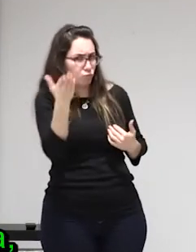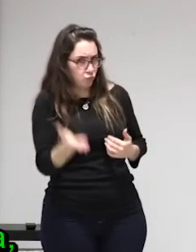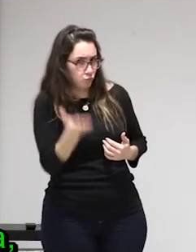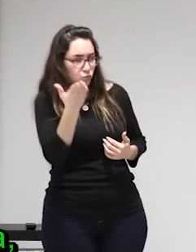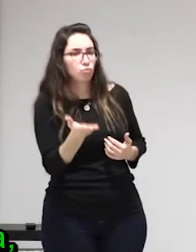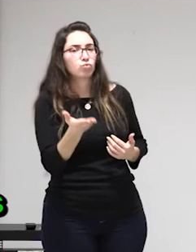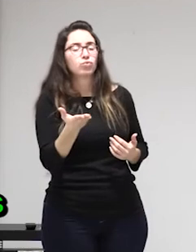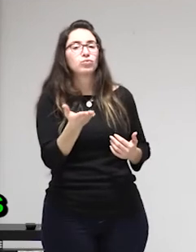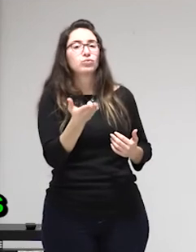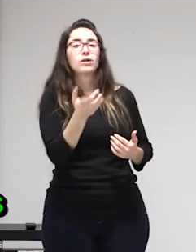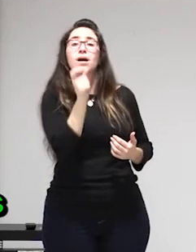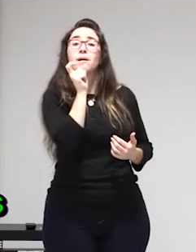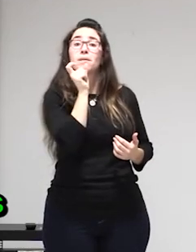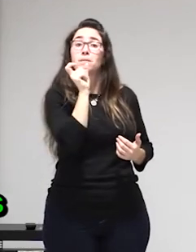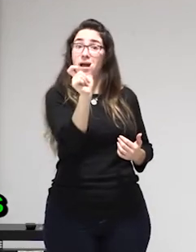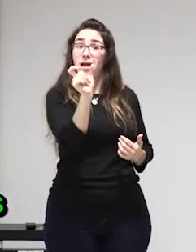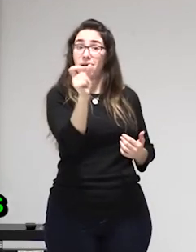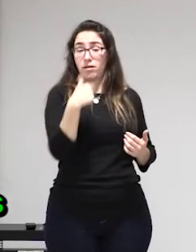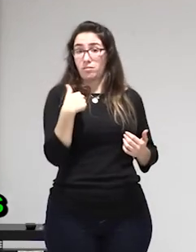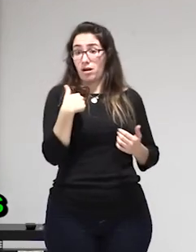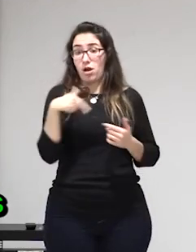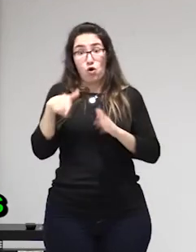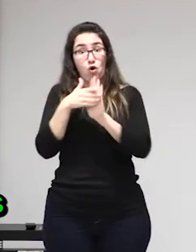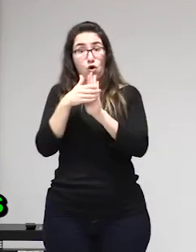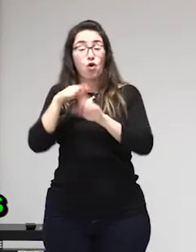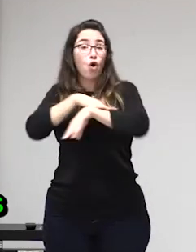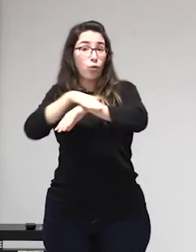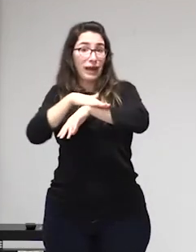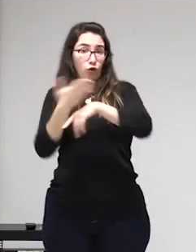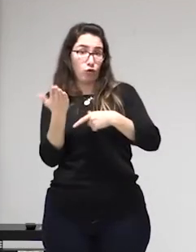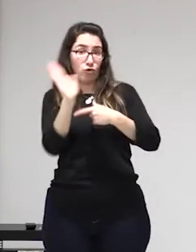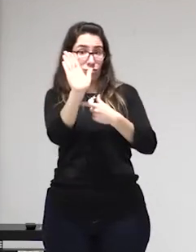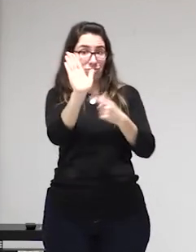en Noruega que luego vamos a hablar un poquito más de lo que sucede en Noruega